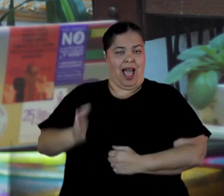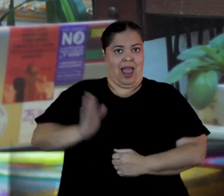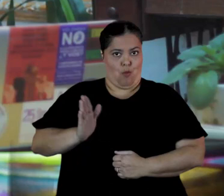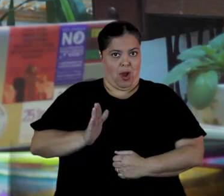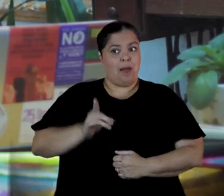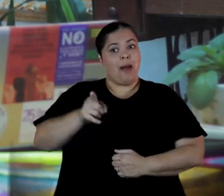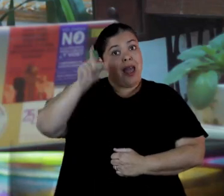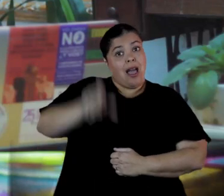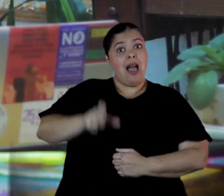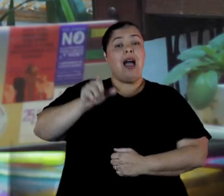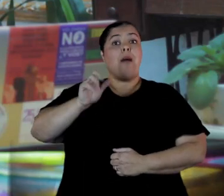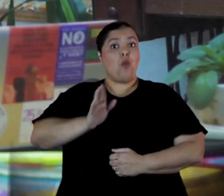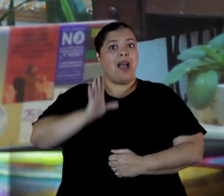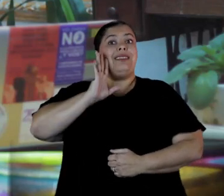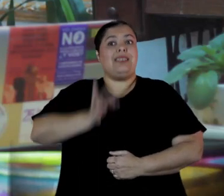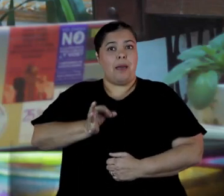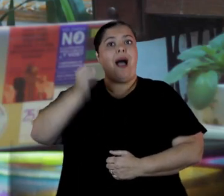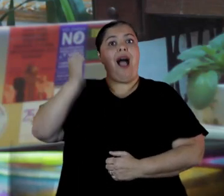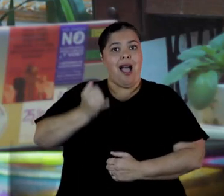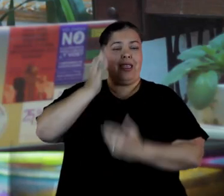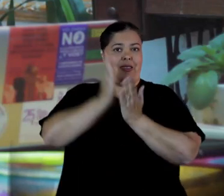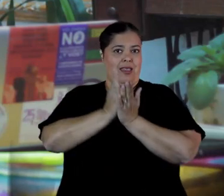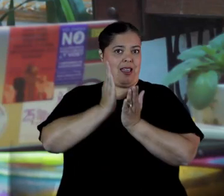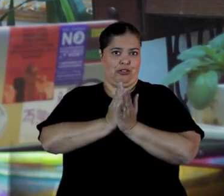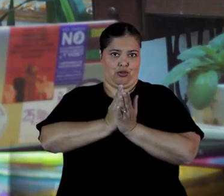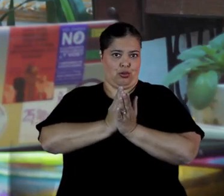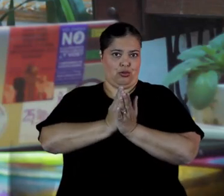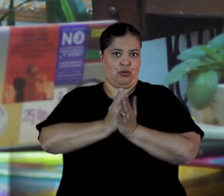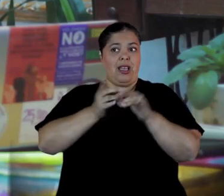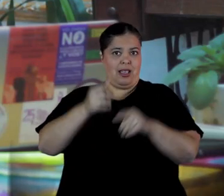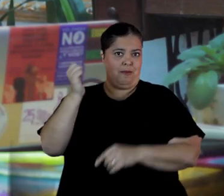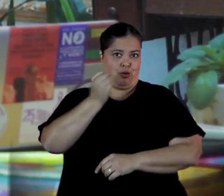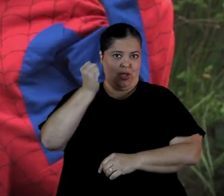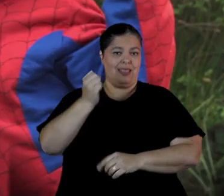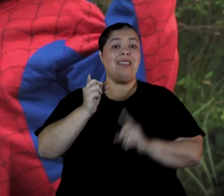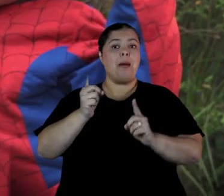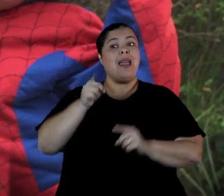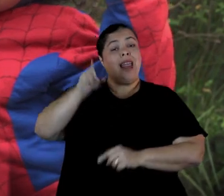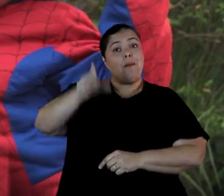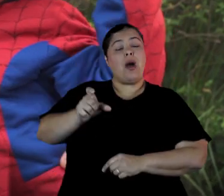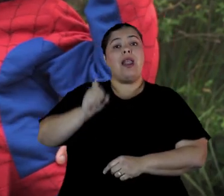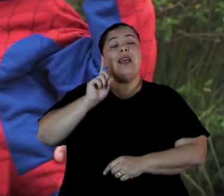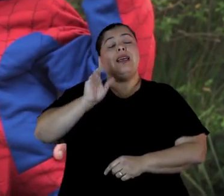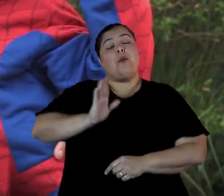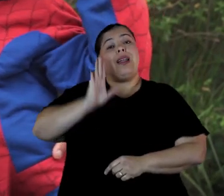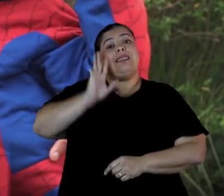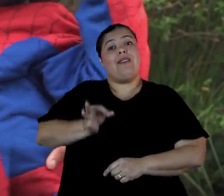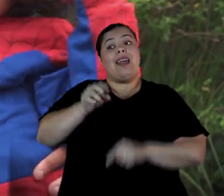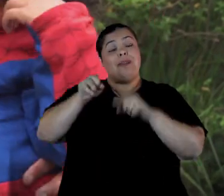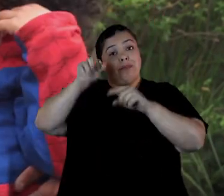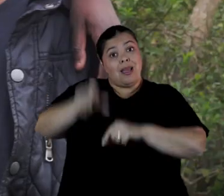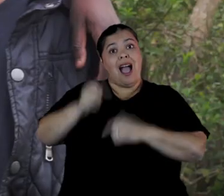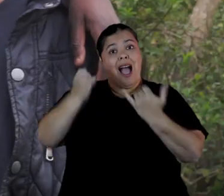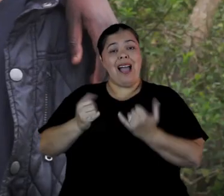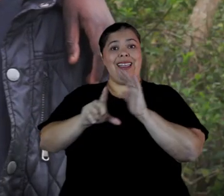que tiene sus derechos y que la ley la protege tanto a ella como a sus hijos. Con respecto